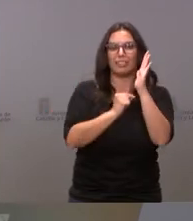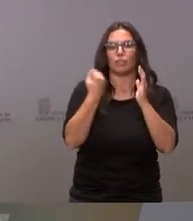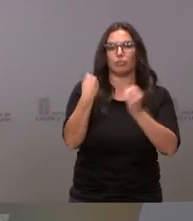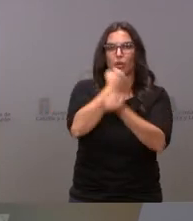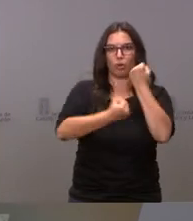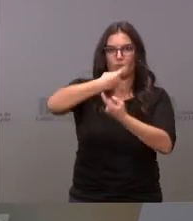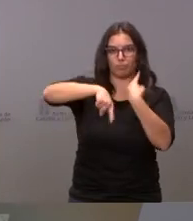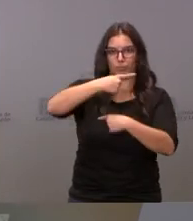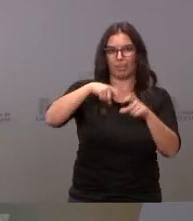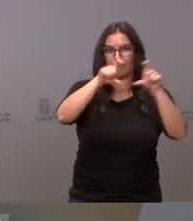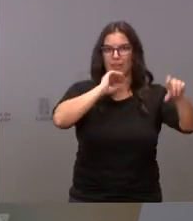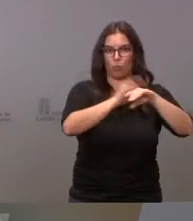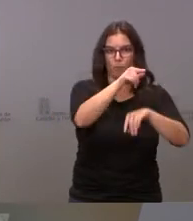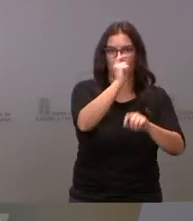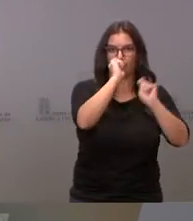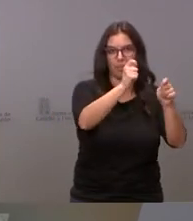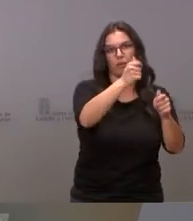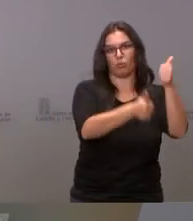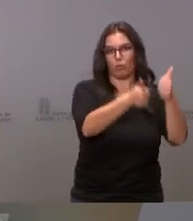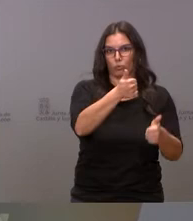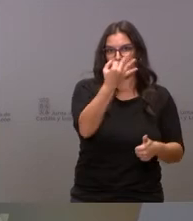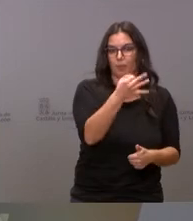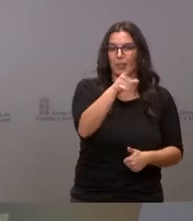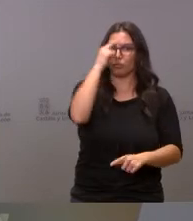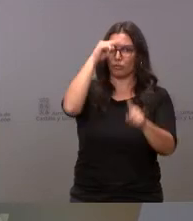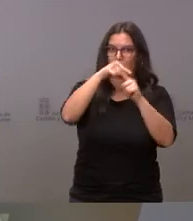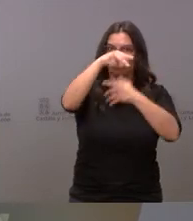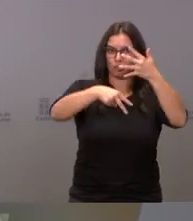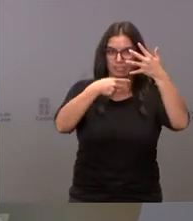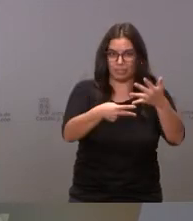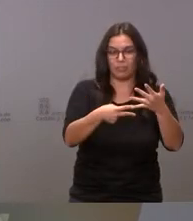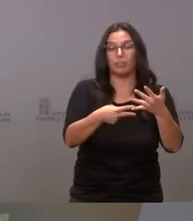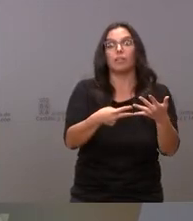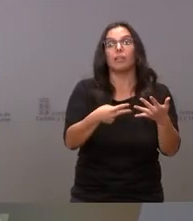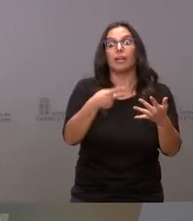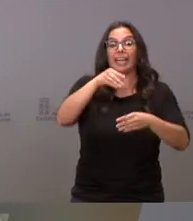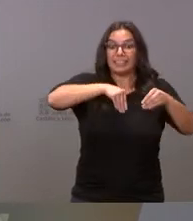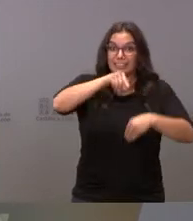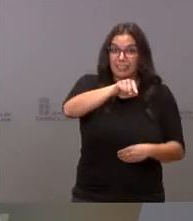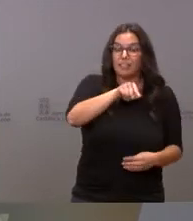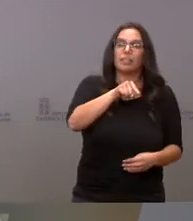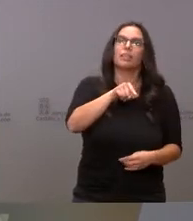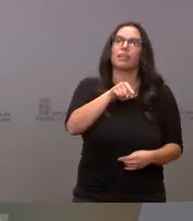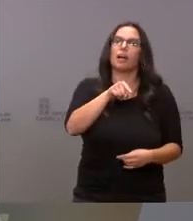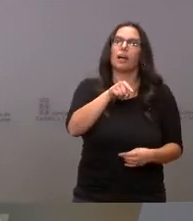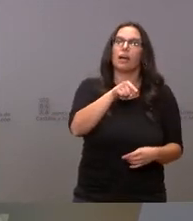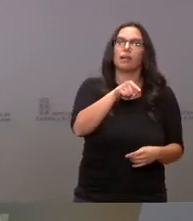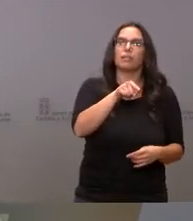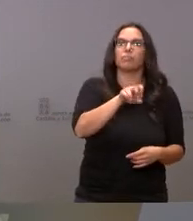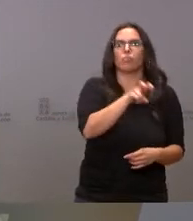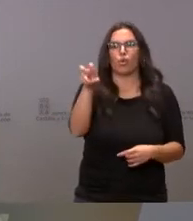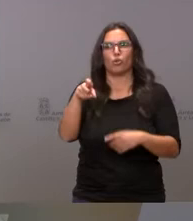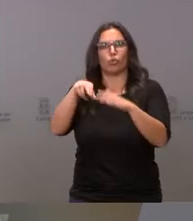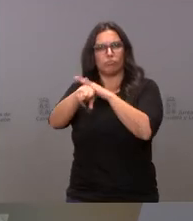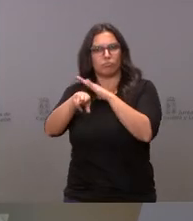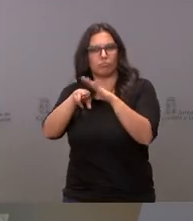circular. Estos son los objetivos de la estrategia. Una estrategia que se integra con otros instrumentos y